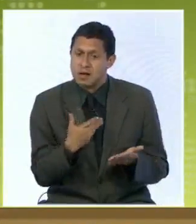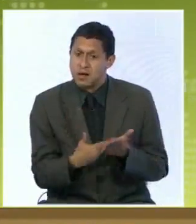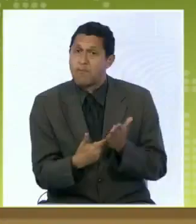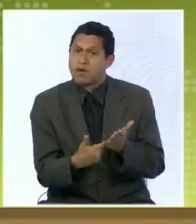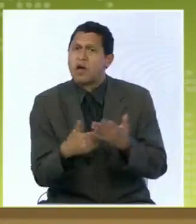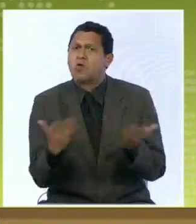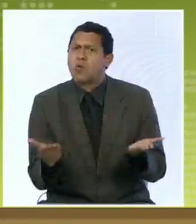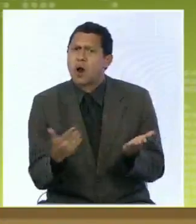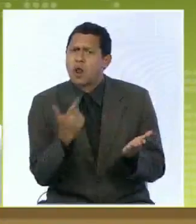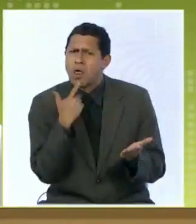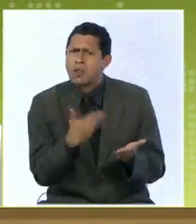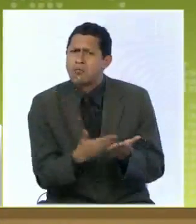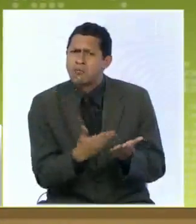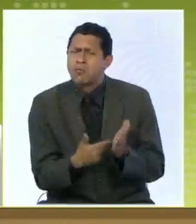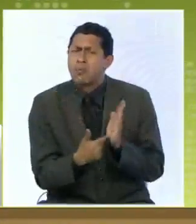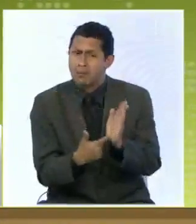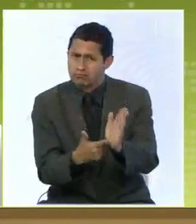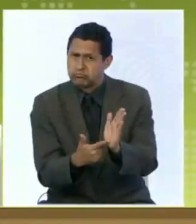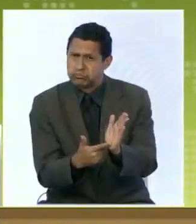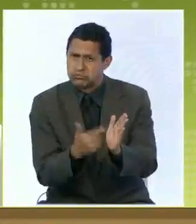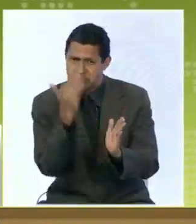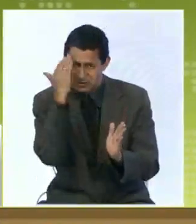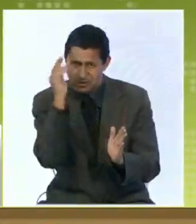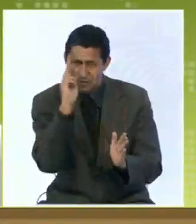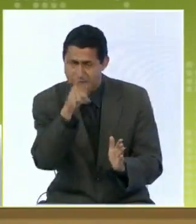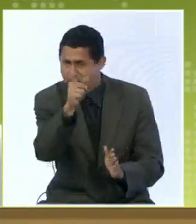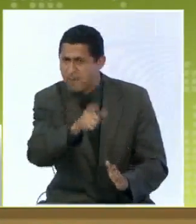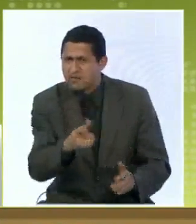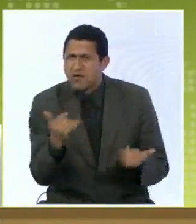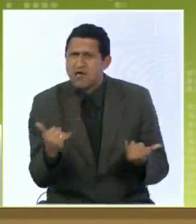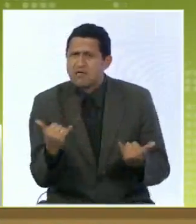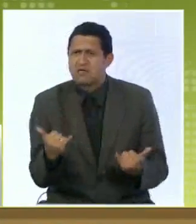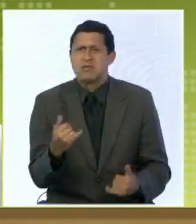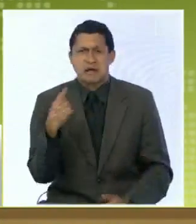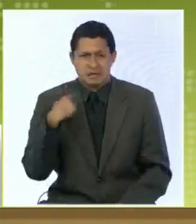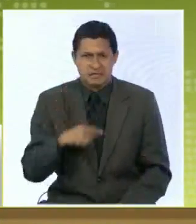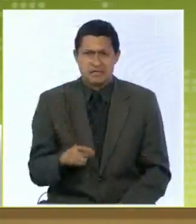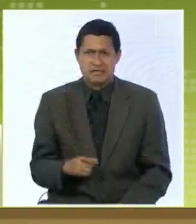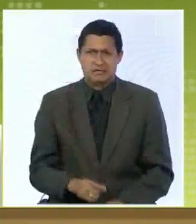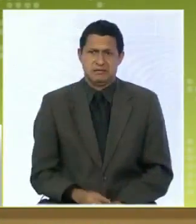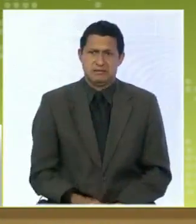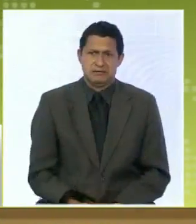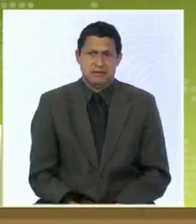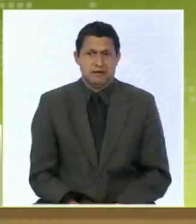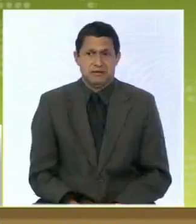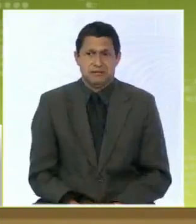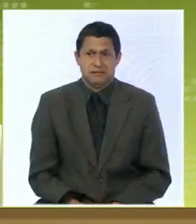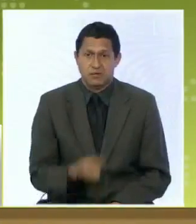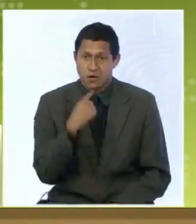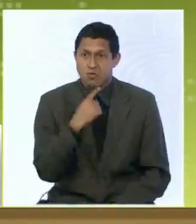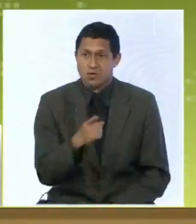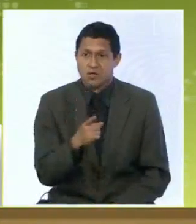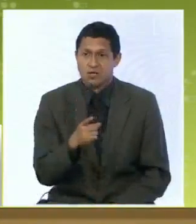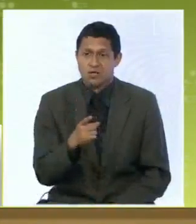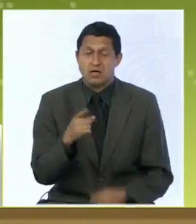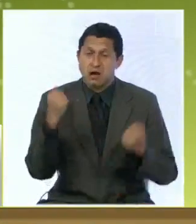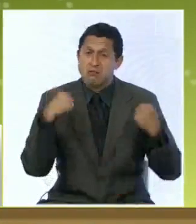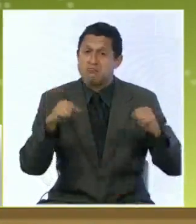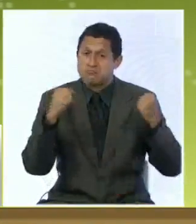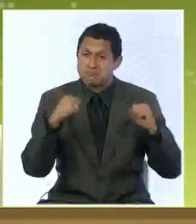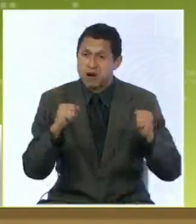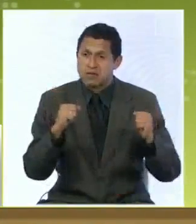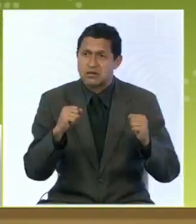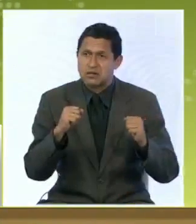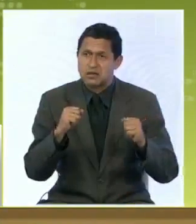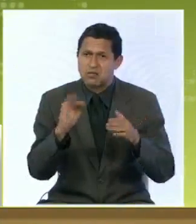¿cuáles son esos resultados que van a poder empezar a ver esas personas que ya han logrado activar la glándula pineal? como dice usted, a través de estos ejercicios con